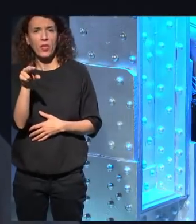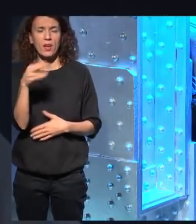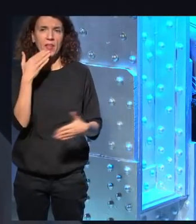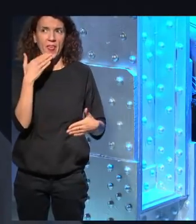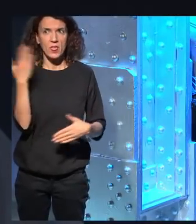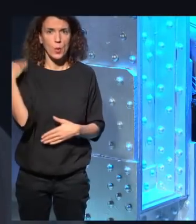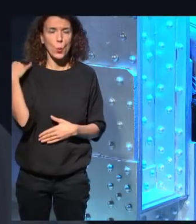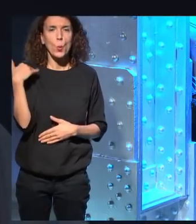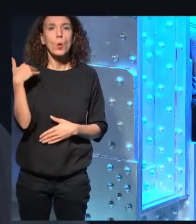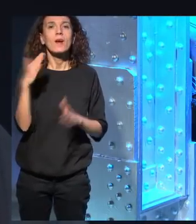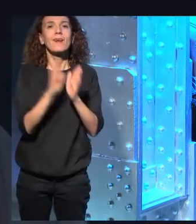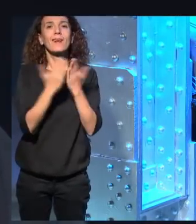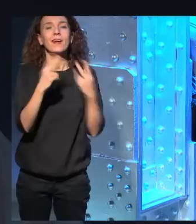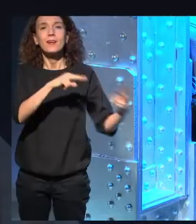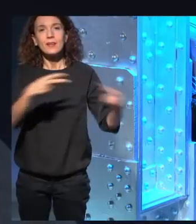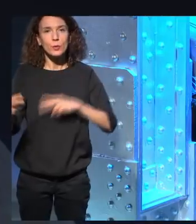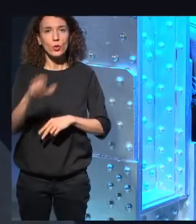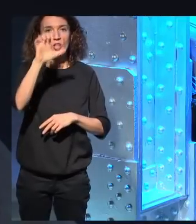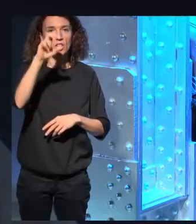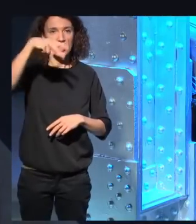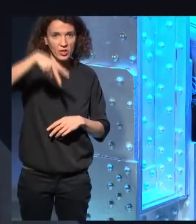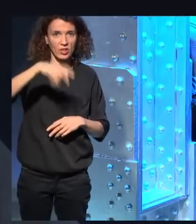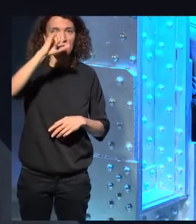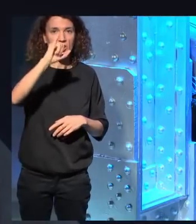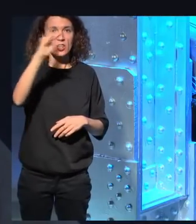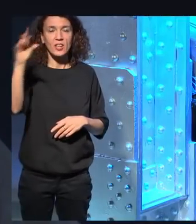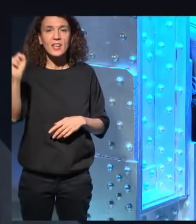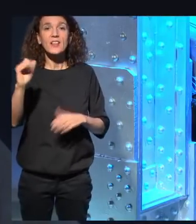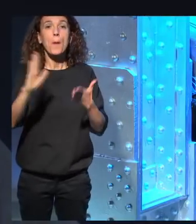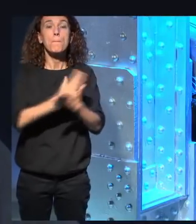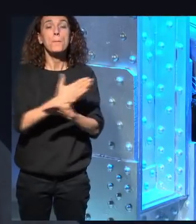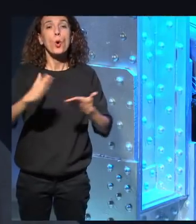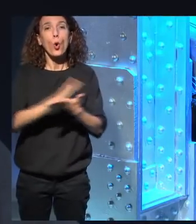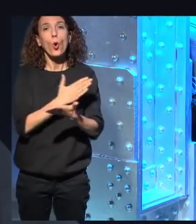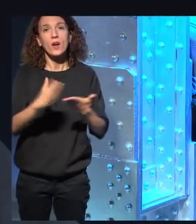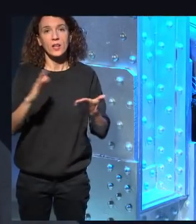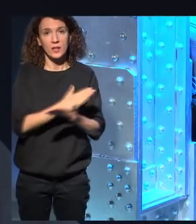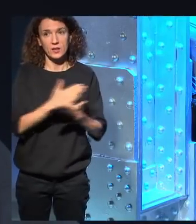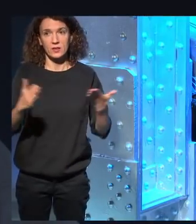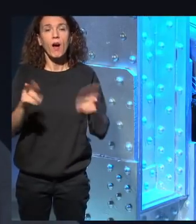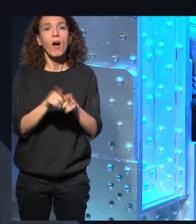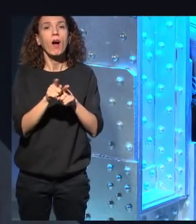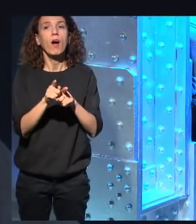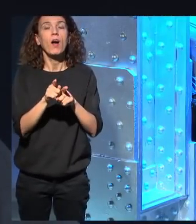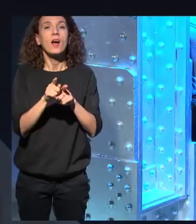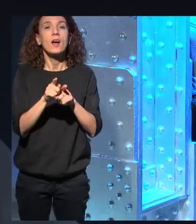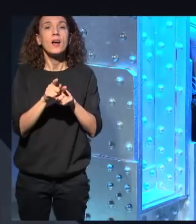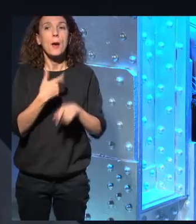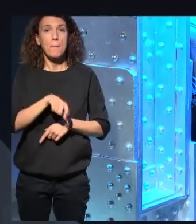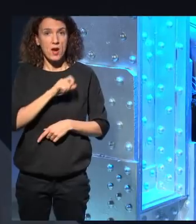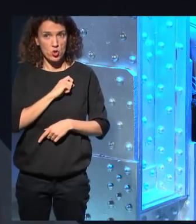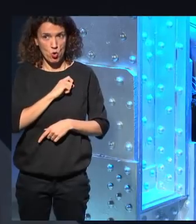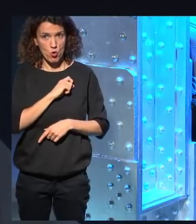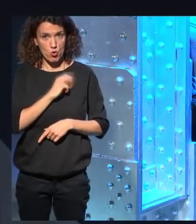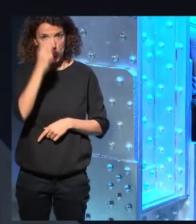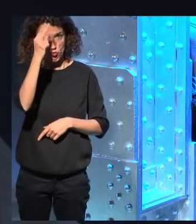leído la traducción de la Eneida de ese poeta gongorino español que